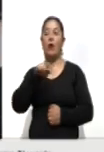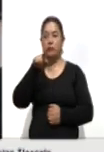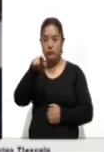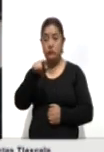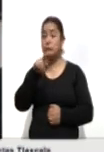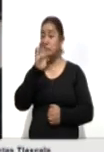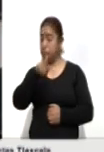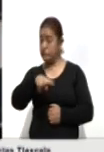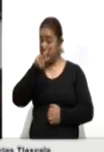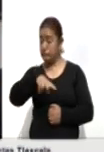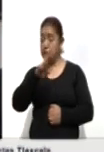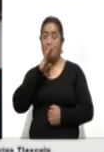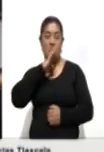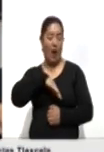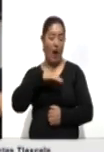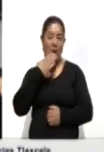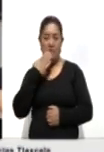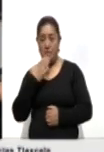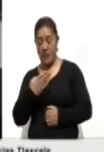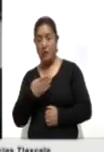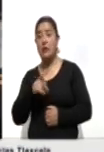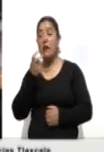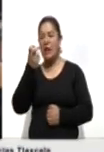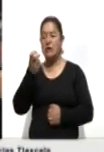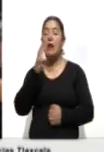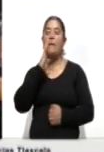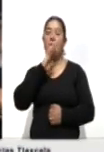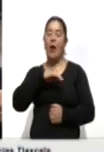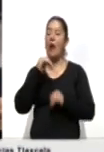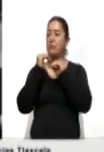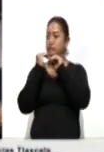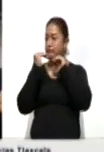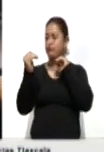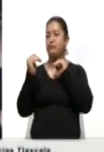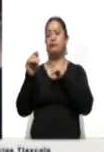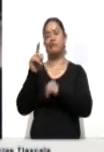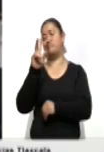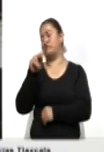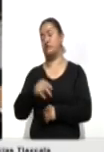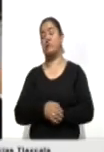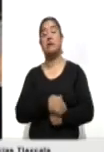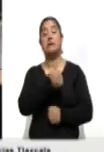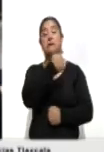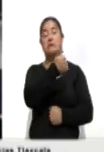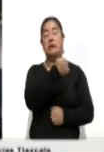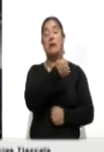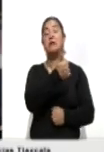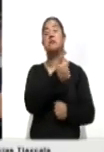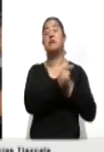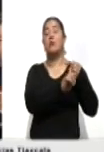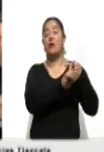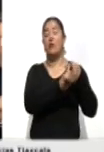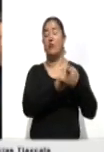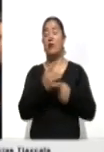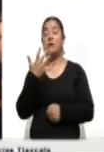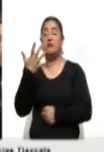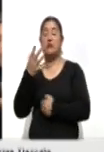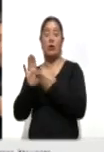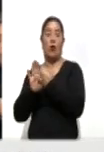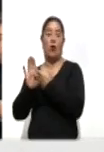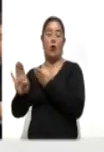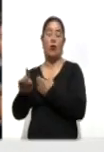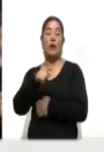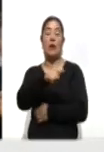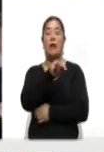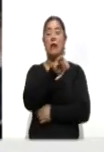Además sostuvo que esta decisión se traduce como un atentado a la democracia. Por seis votos a favor y cinco en contra, el Consejo General del INE reiteró la